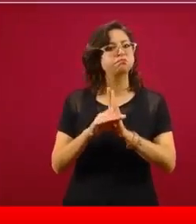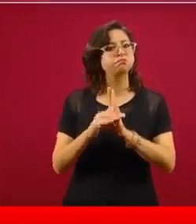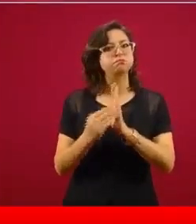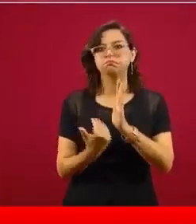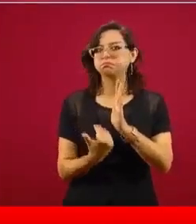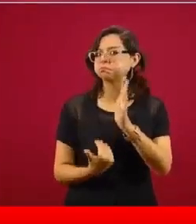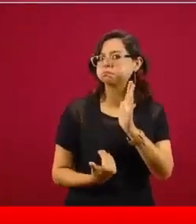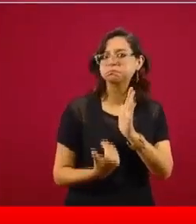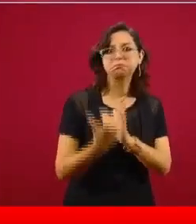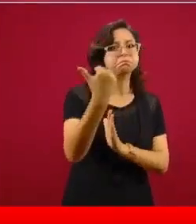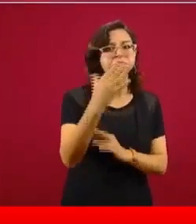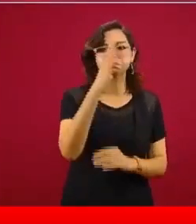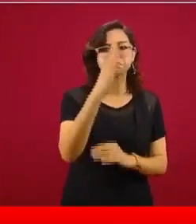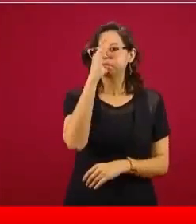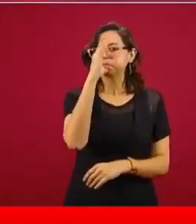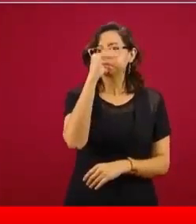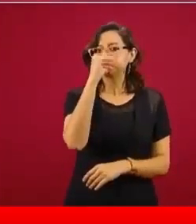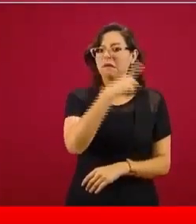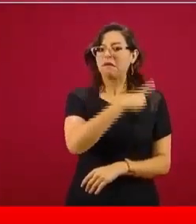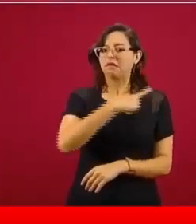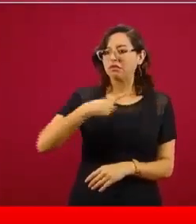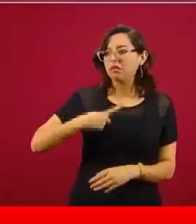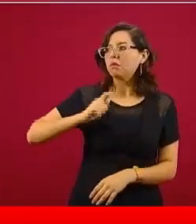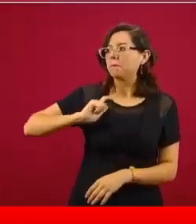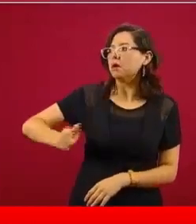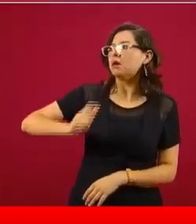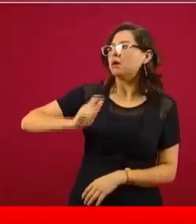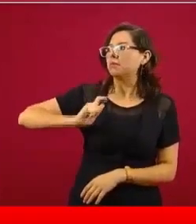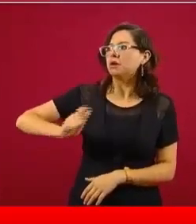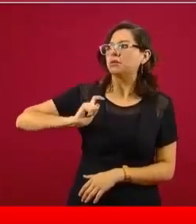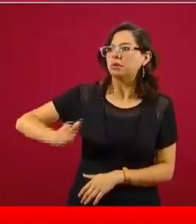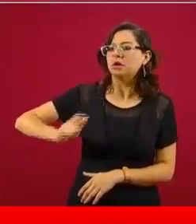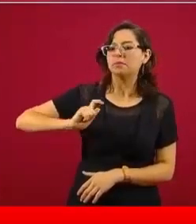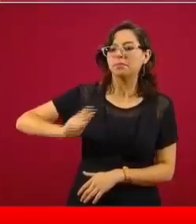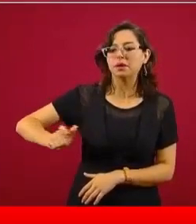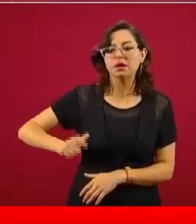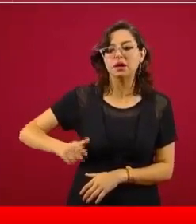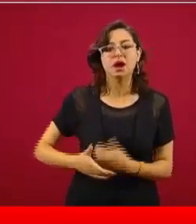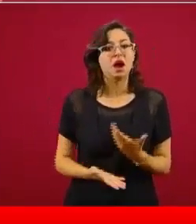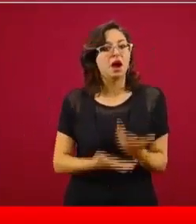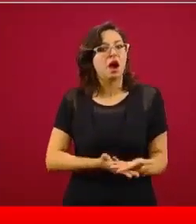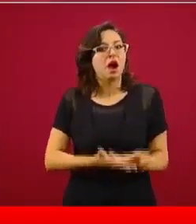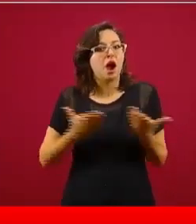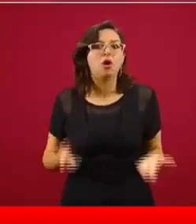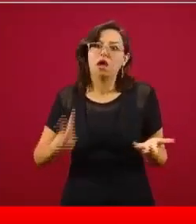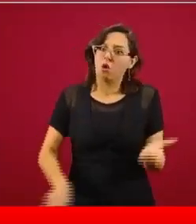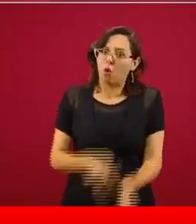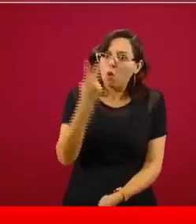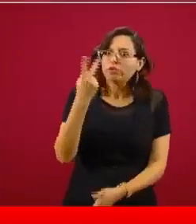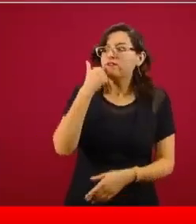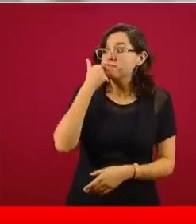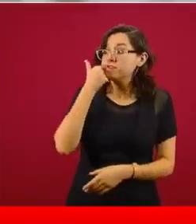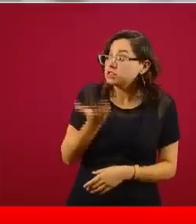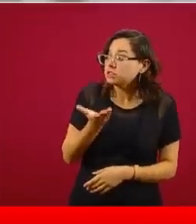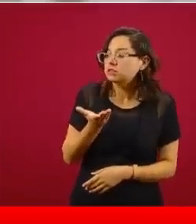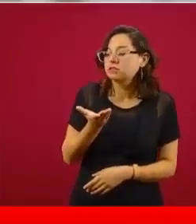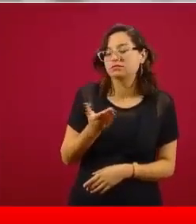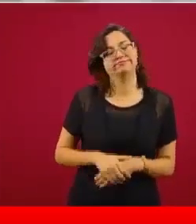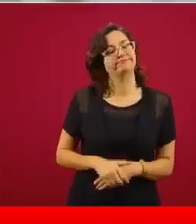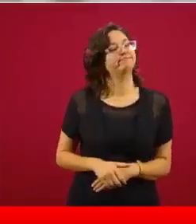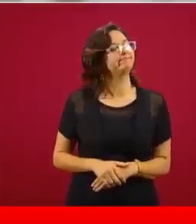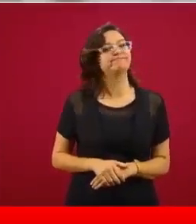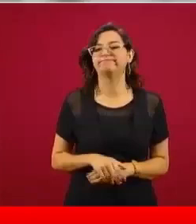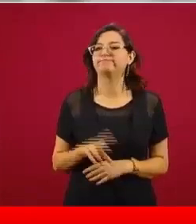Entonces, cuando quieren volver a lo mismo, les